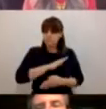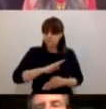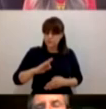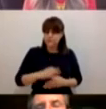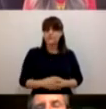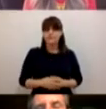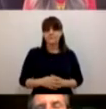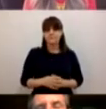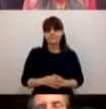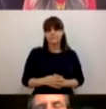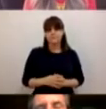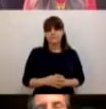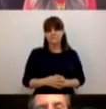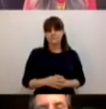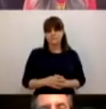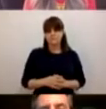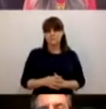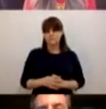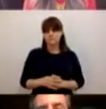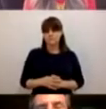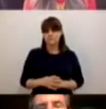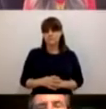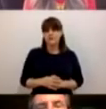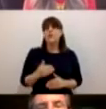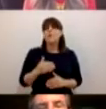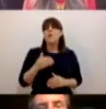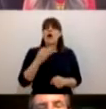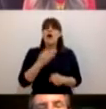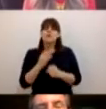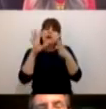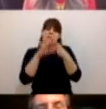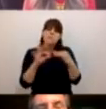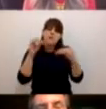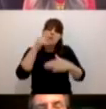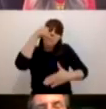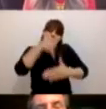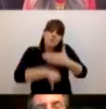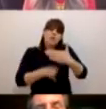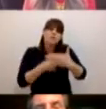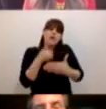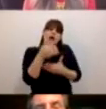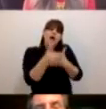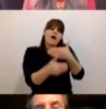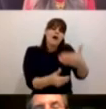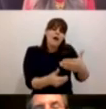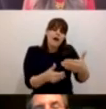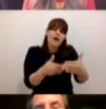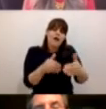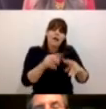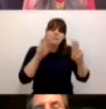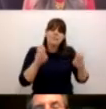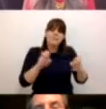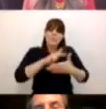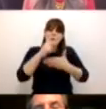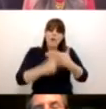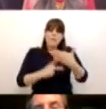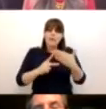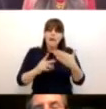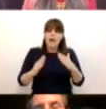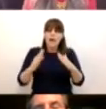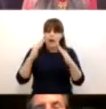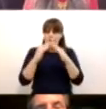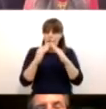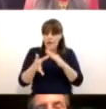Más que hablar de los avances y desafíos de Aprende en Casa, me gustaría hablar de las oportunidades y logros que este